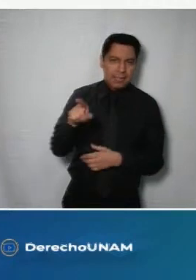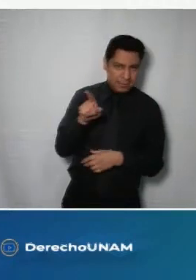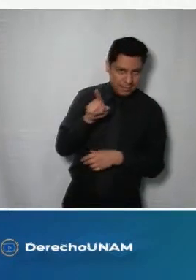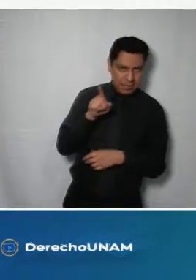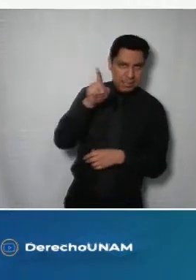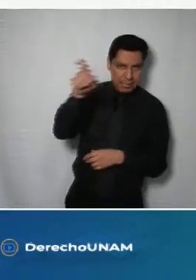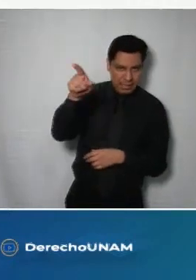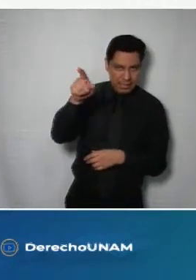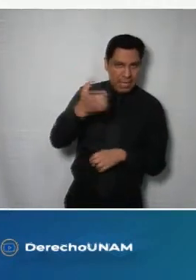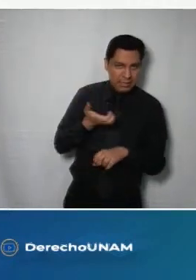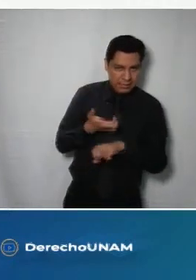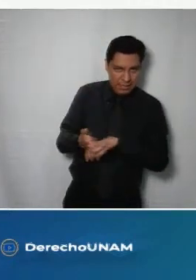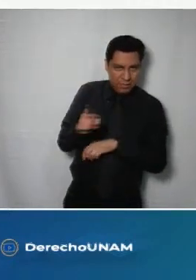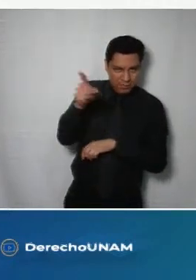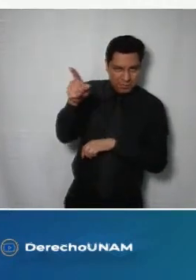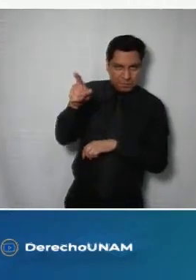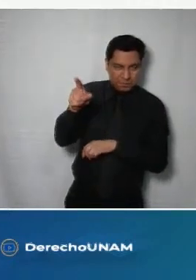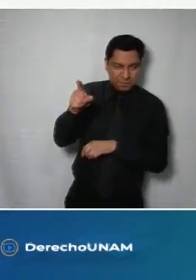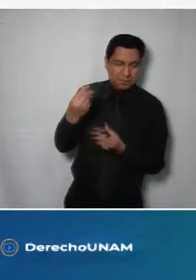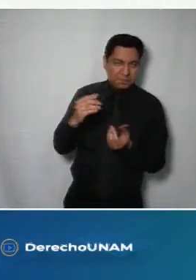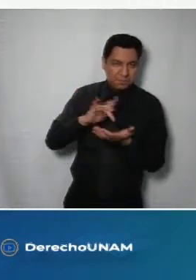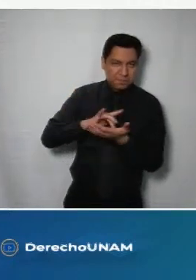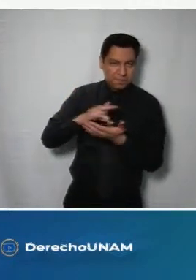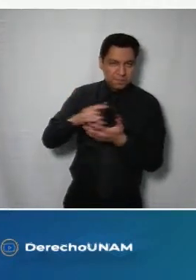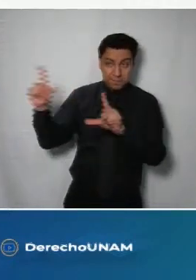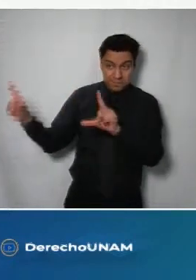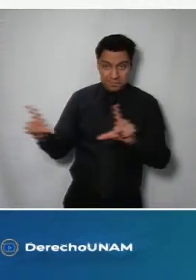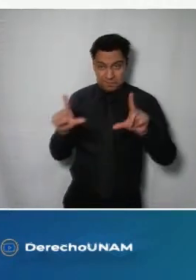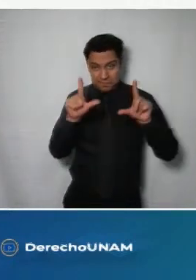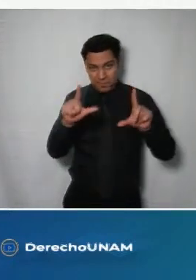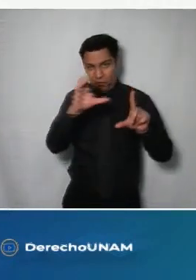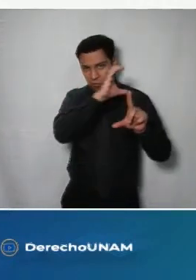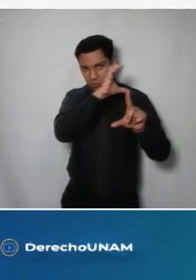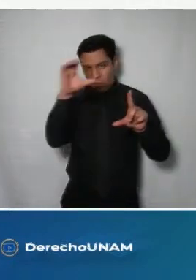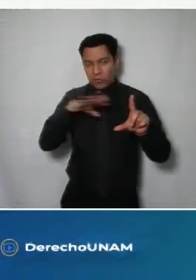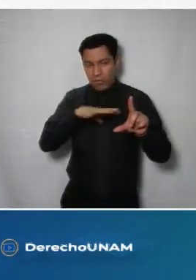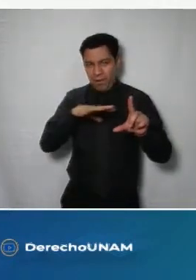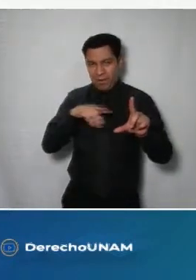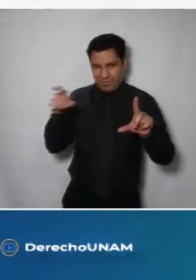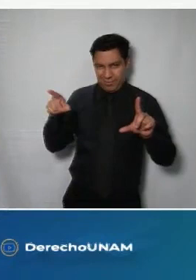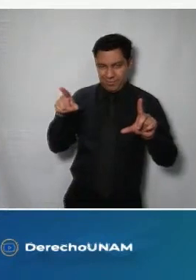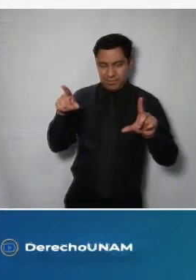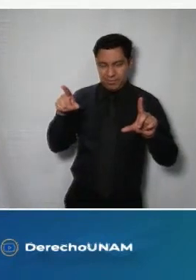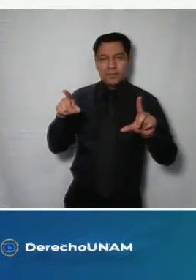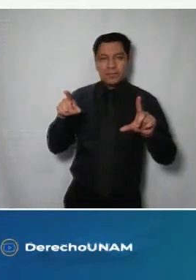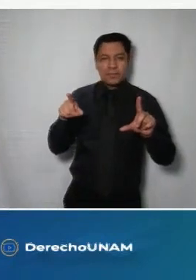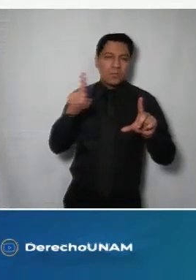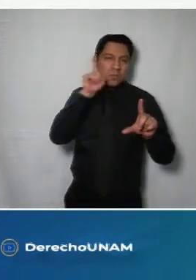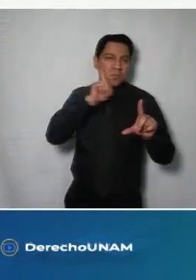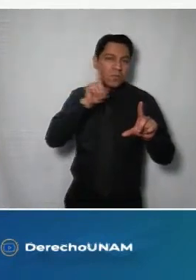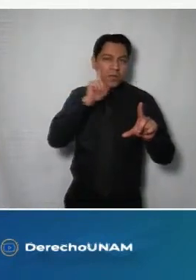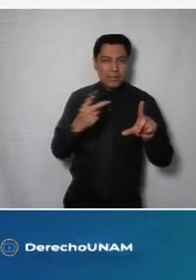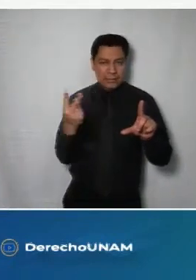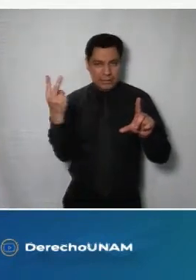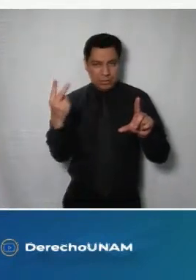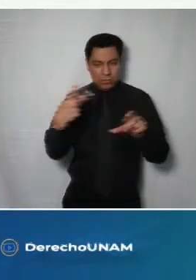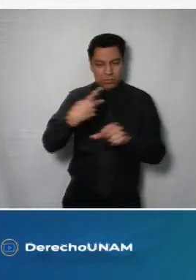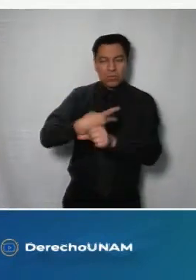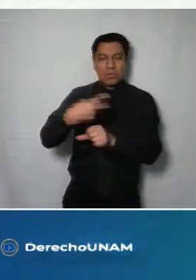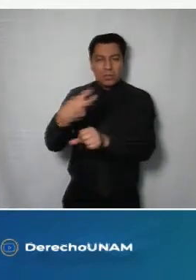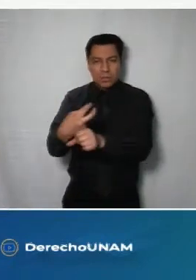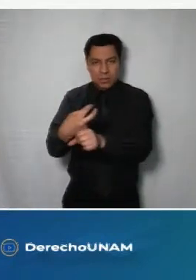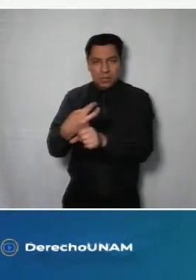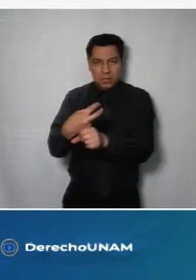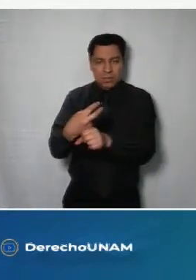Ogman si hubiera alguna foto por ahí para que pudiera proyectarse con el comisionado José Roberto Agúndiz y Arena y Claudette Yanel González Arellano tuvimos la